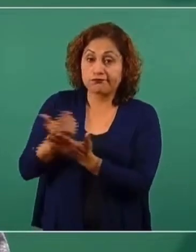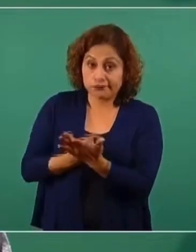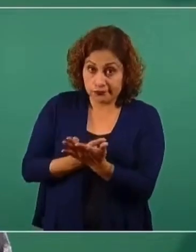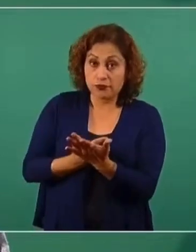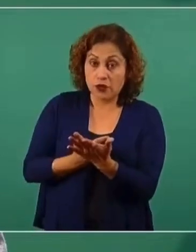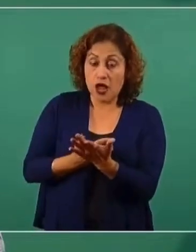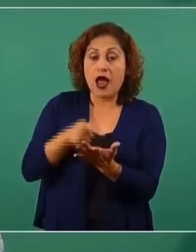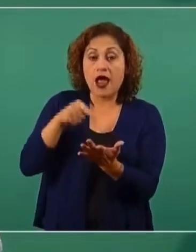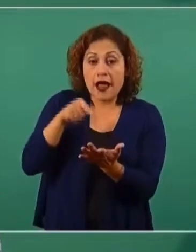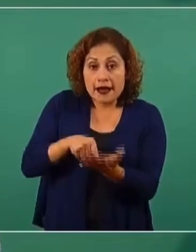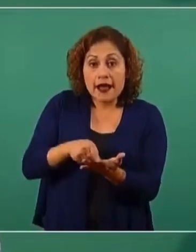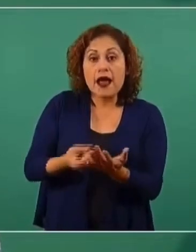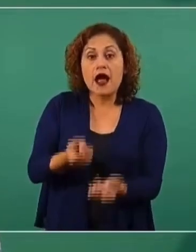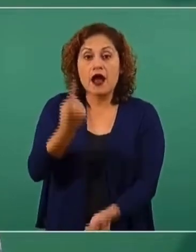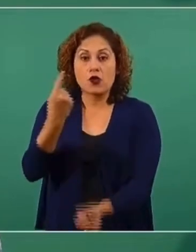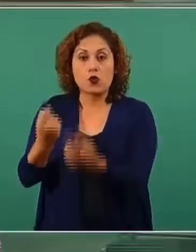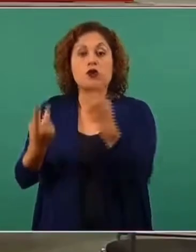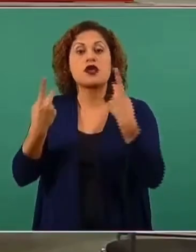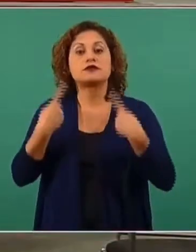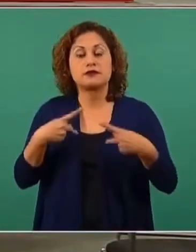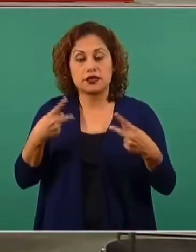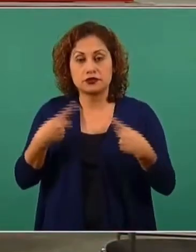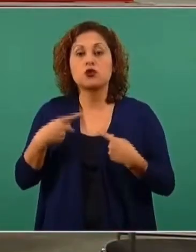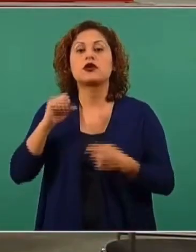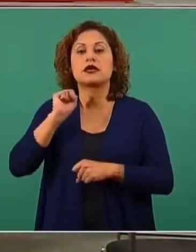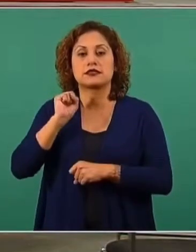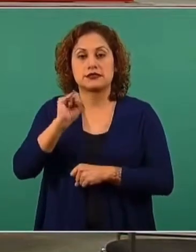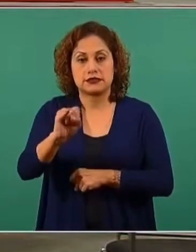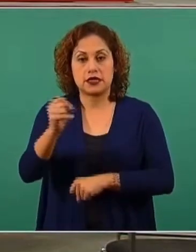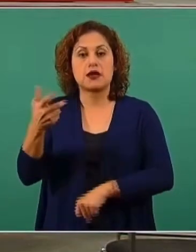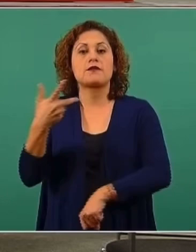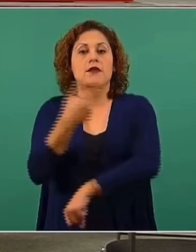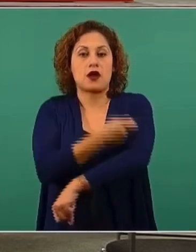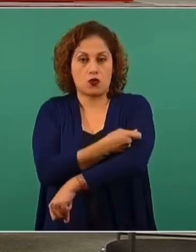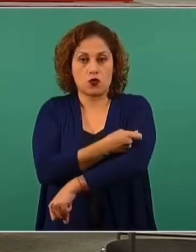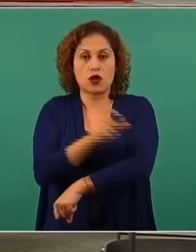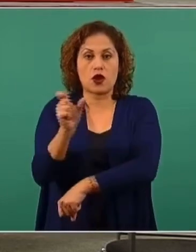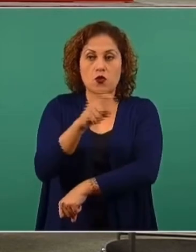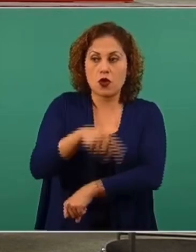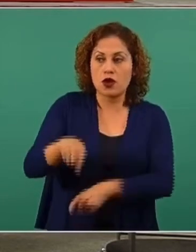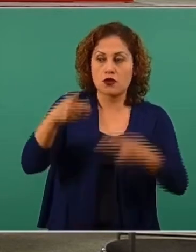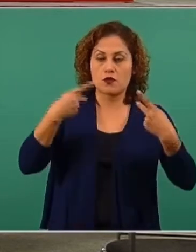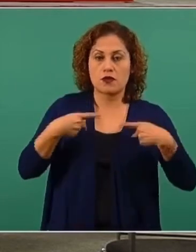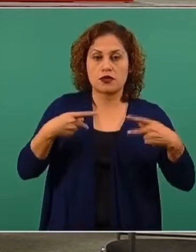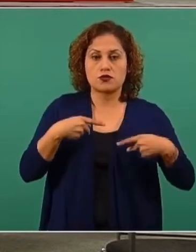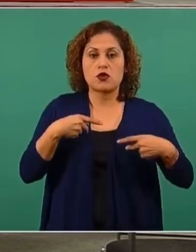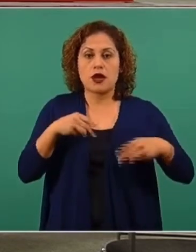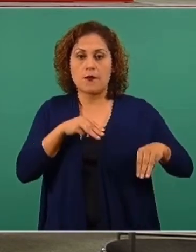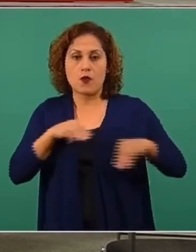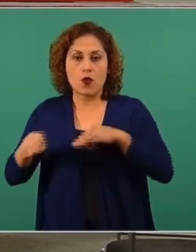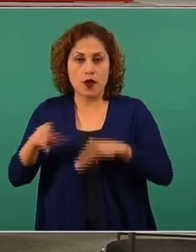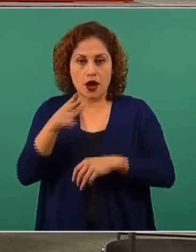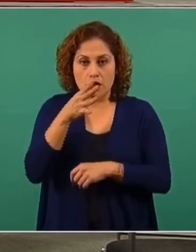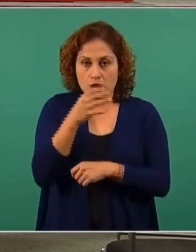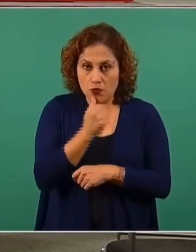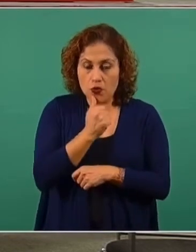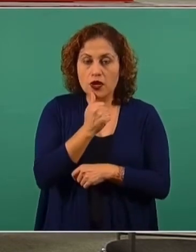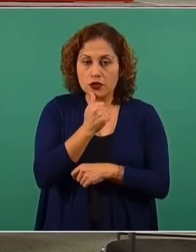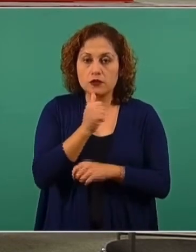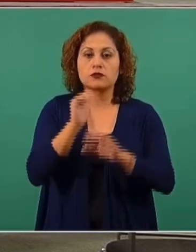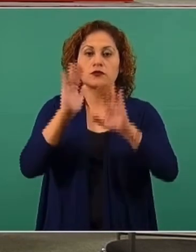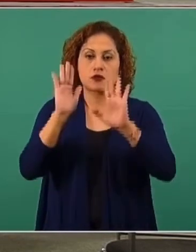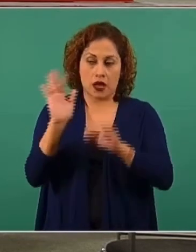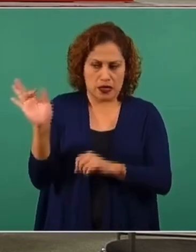sistemáticamente se ha estado vacunando a estas personas que tienen dificultades de movimiento. Por supuesto, puede haber algún caso